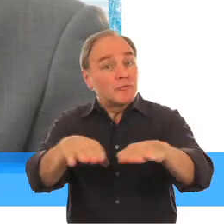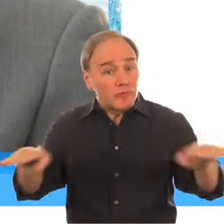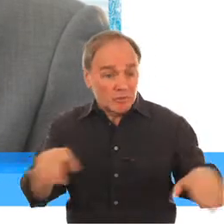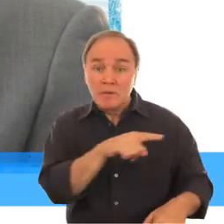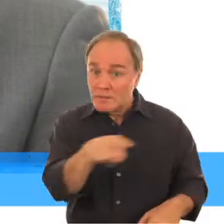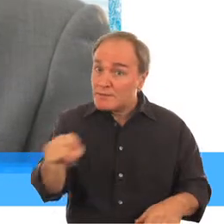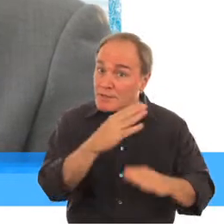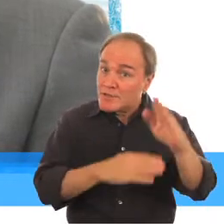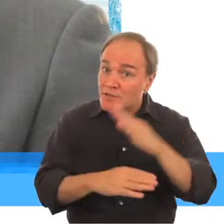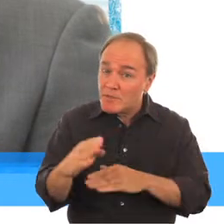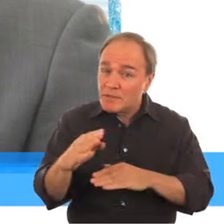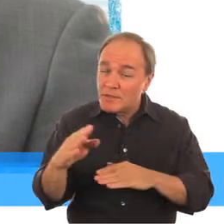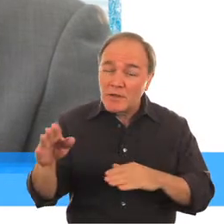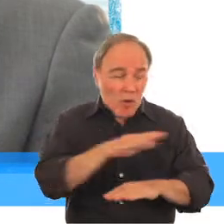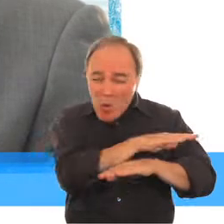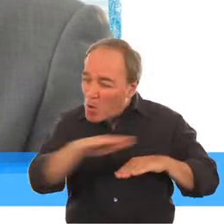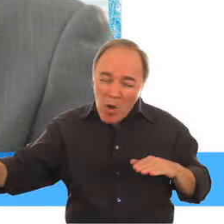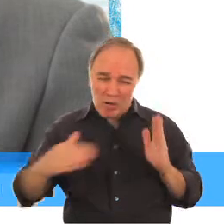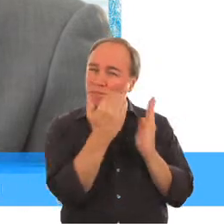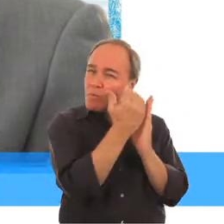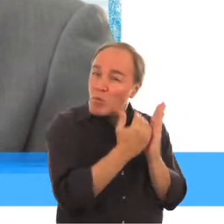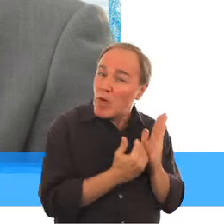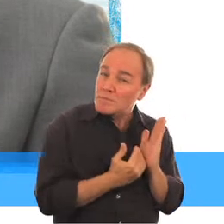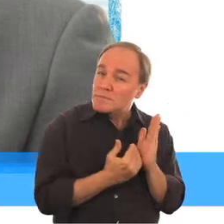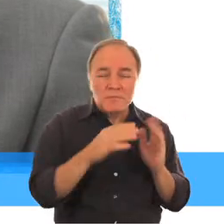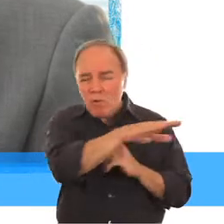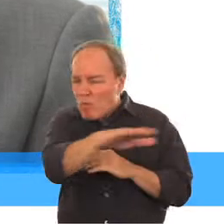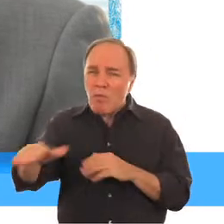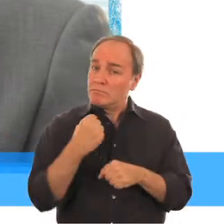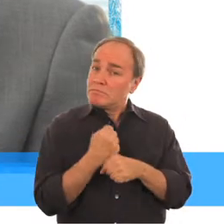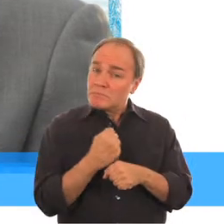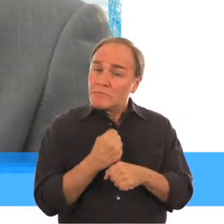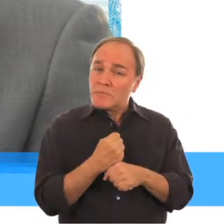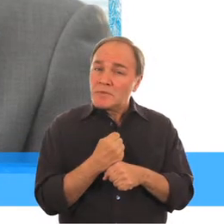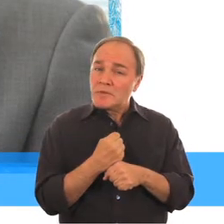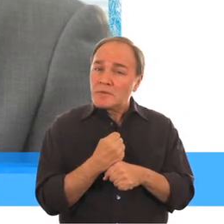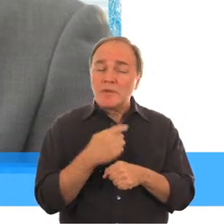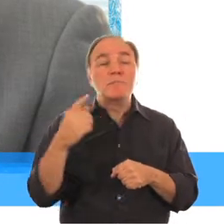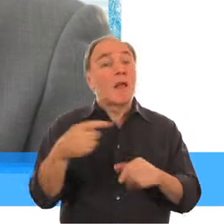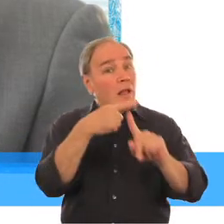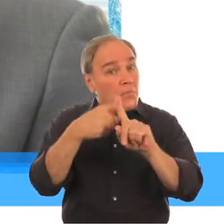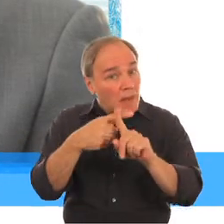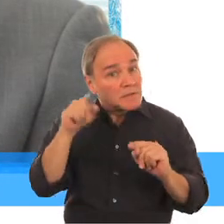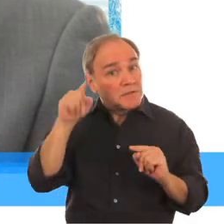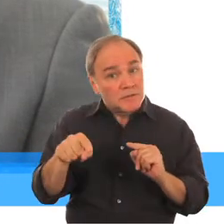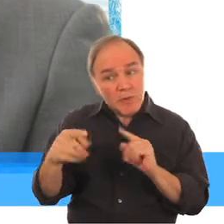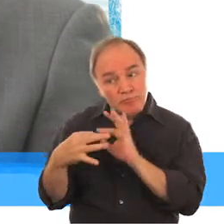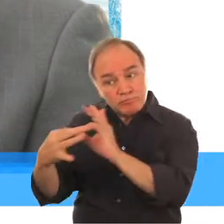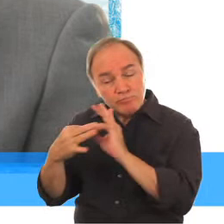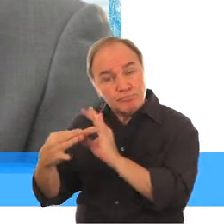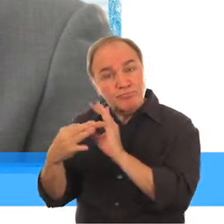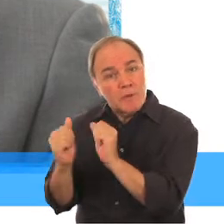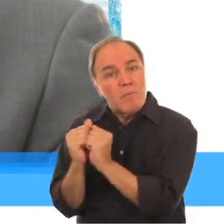En todo lo que hacemos y que participe en alianzas estratégicas con todos quienes trabajan para promover los